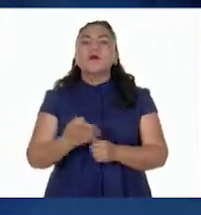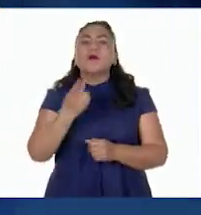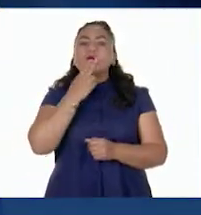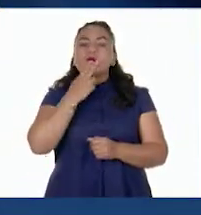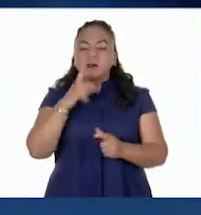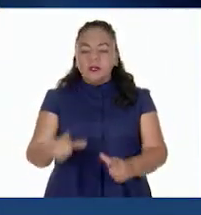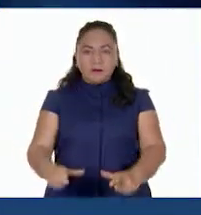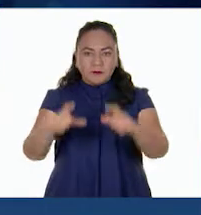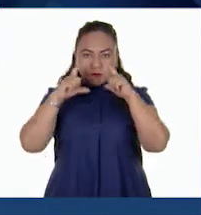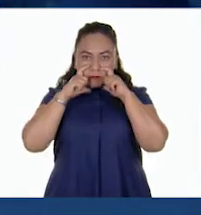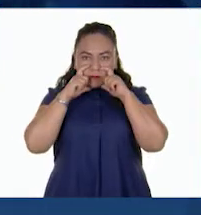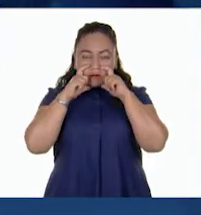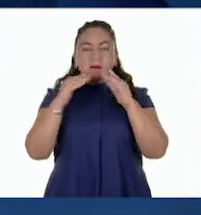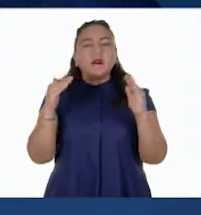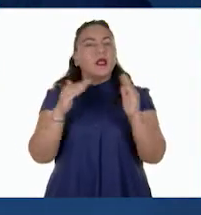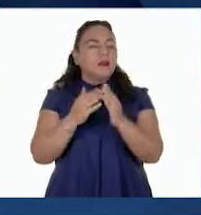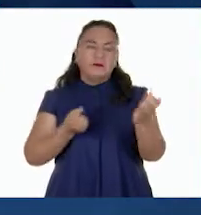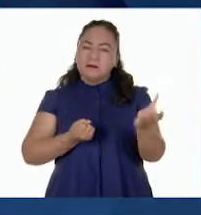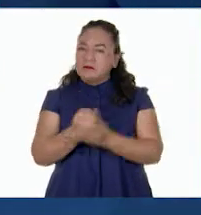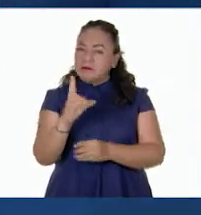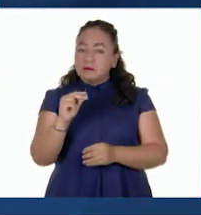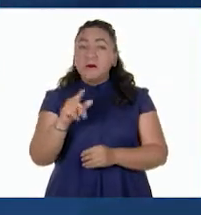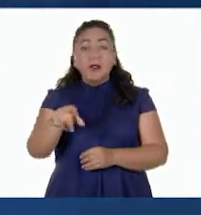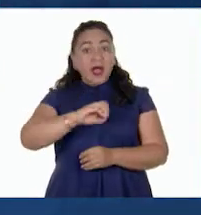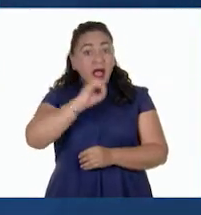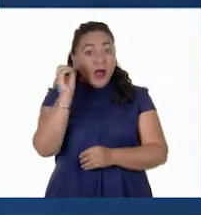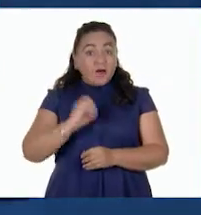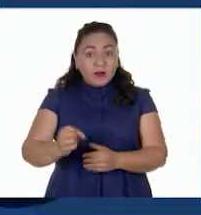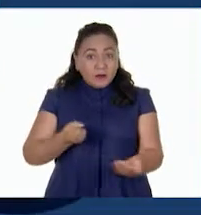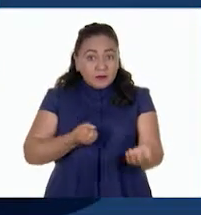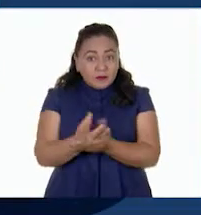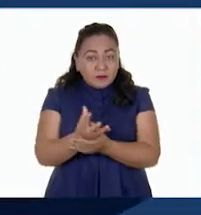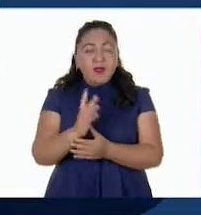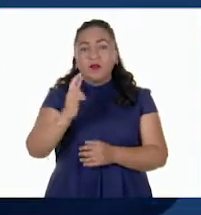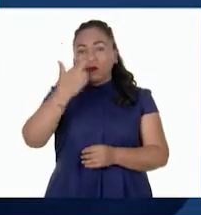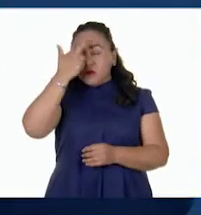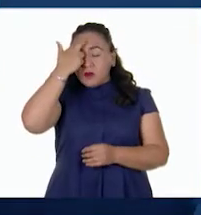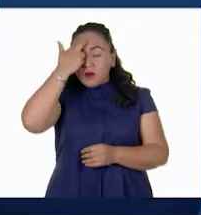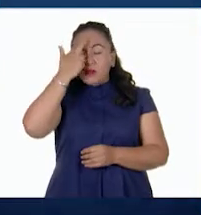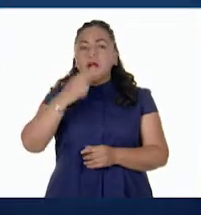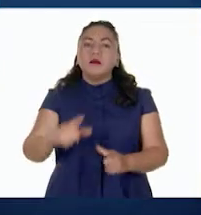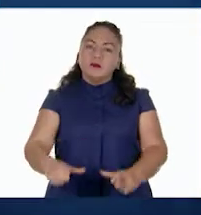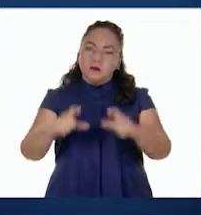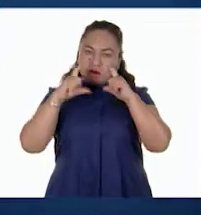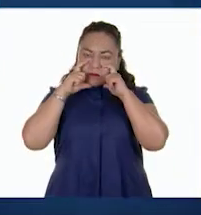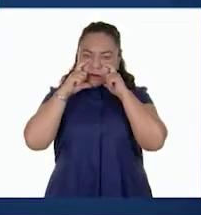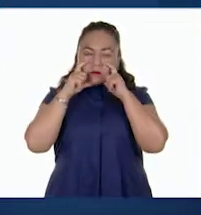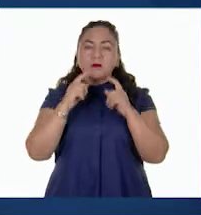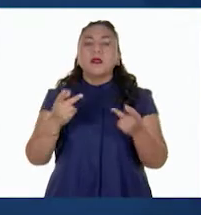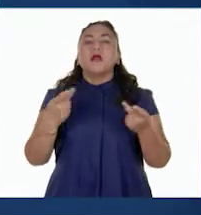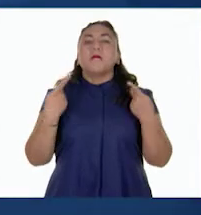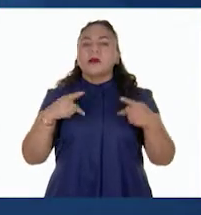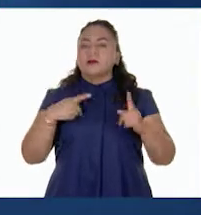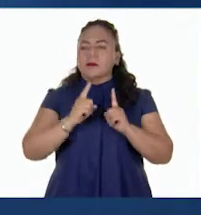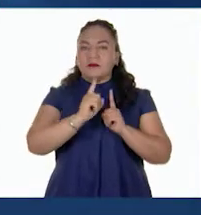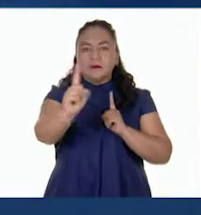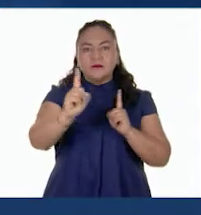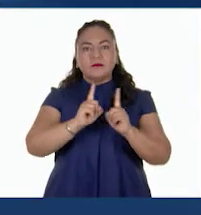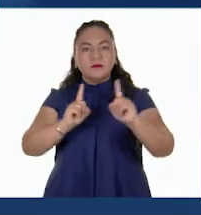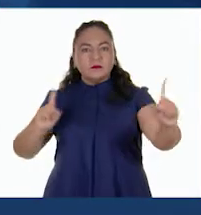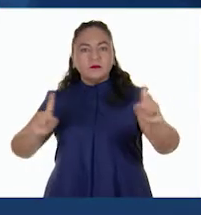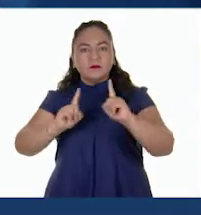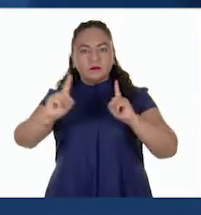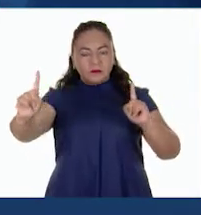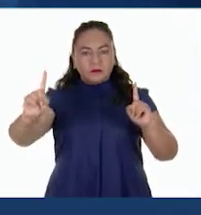Utiliza cubrebocas. Utiliza No salgas de casa. Si tienes que hacerlo, recuerda que es obligatorio utilizarlo. Mantén una distancia mínima de un